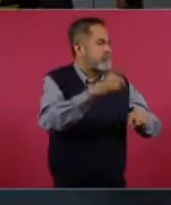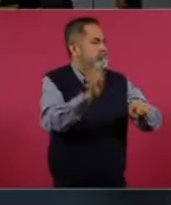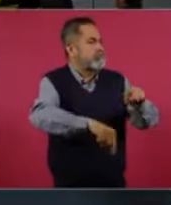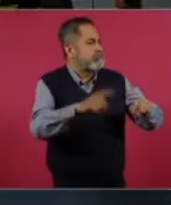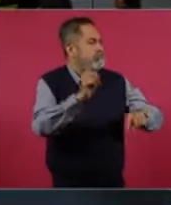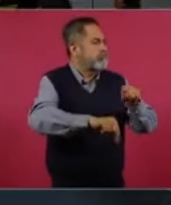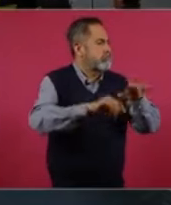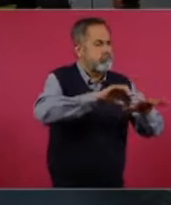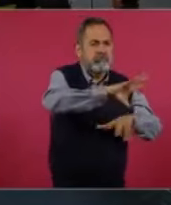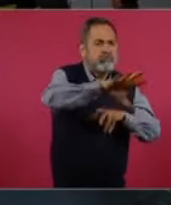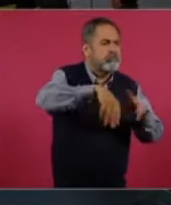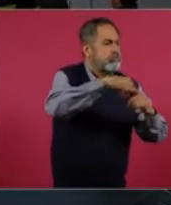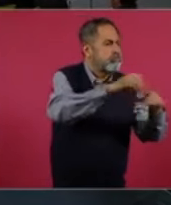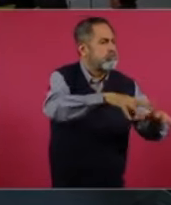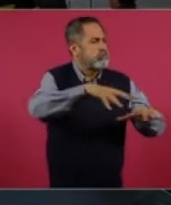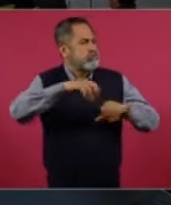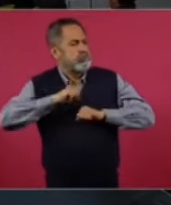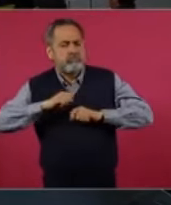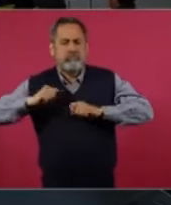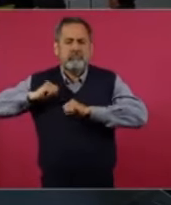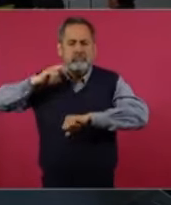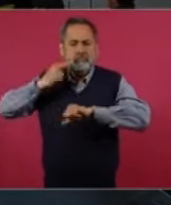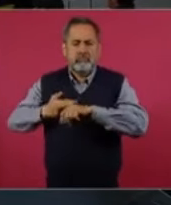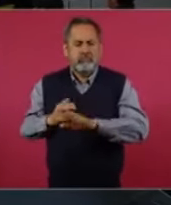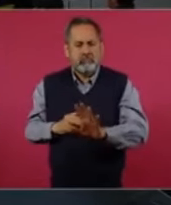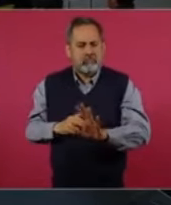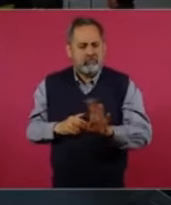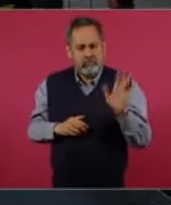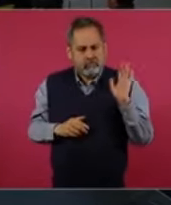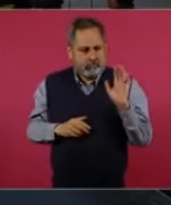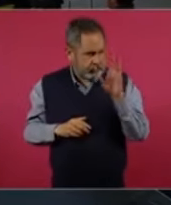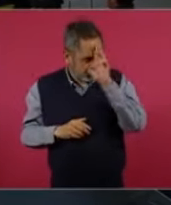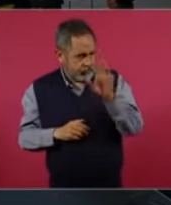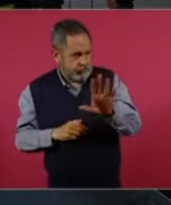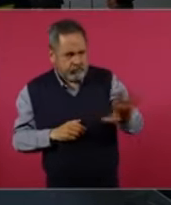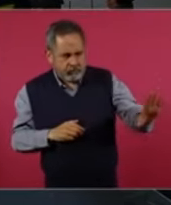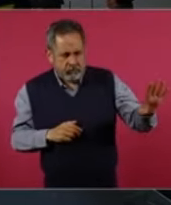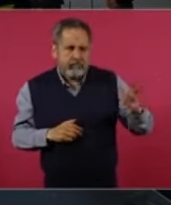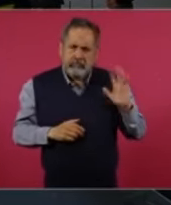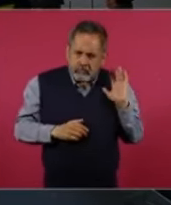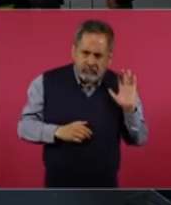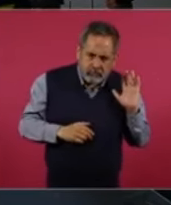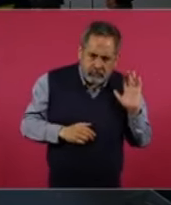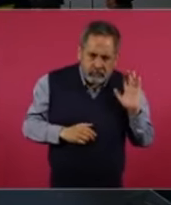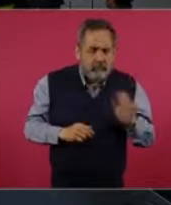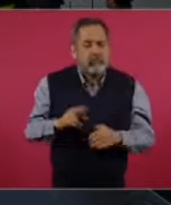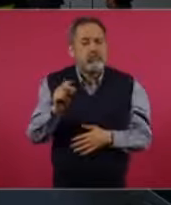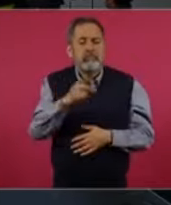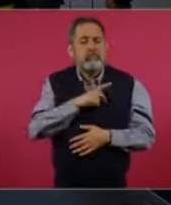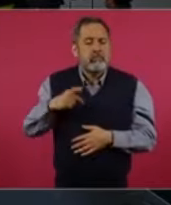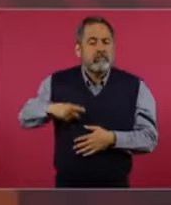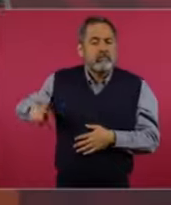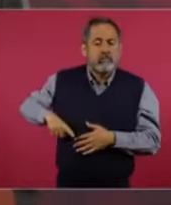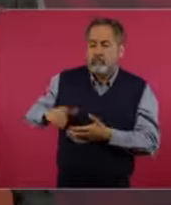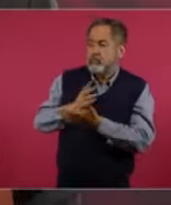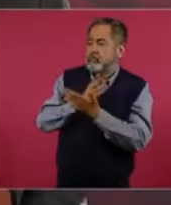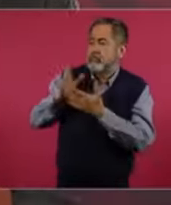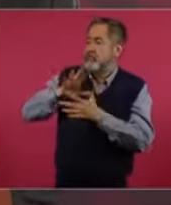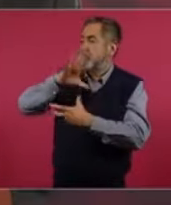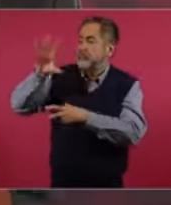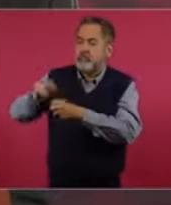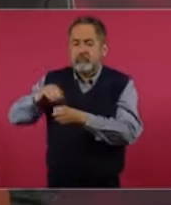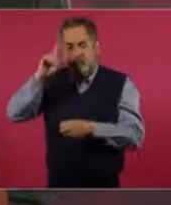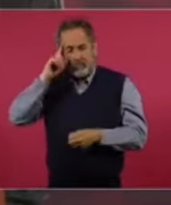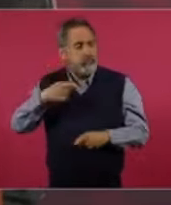que tampoco se caiga en el extremo de que desaparezca,